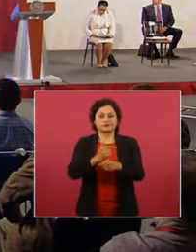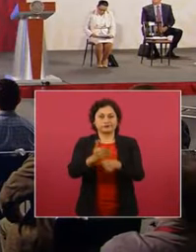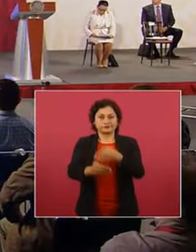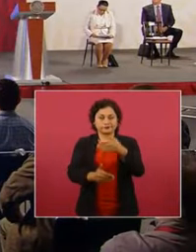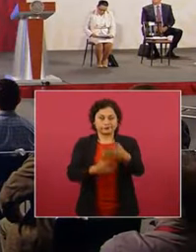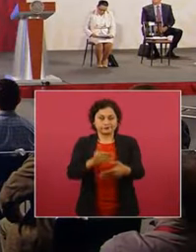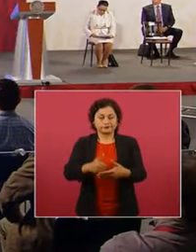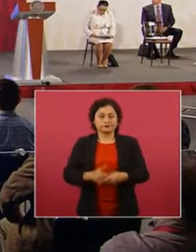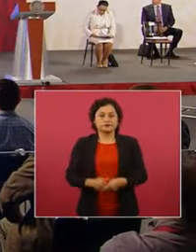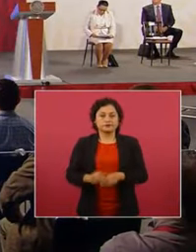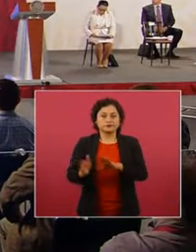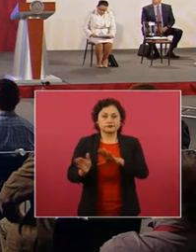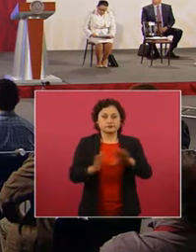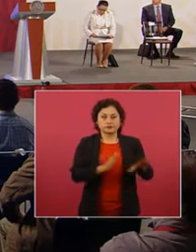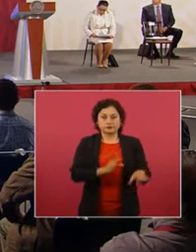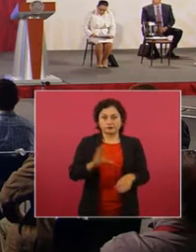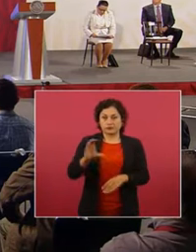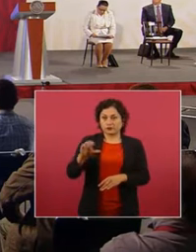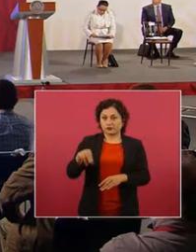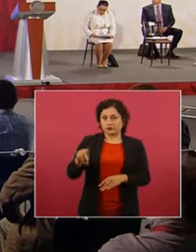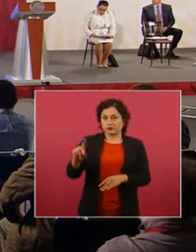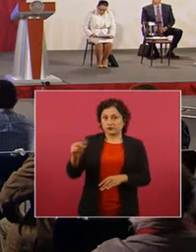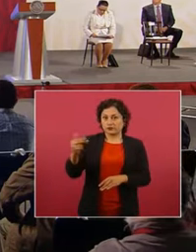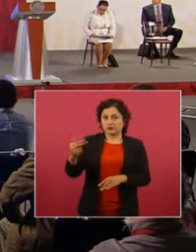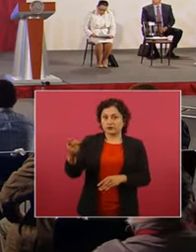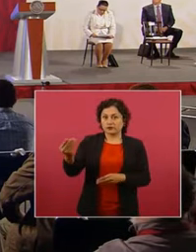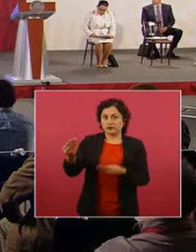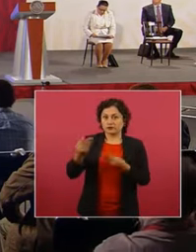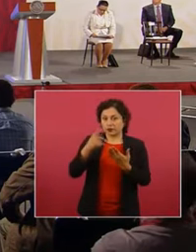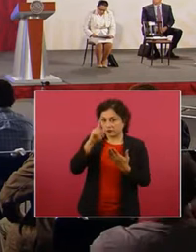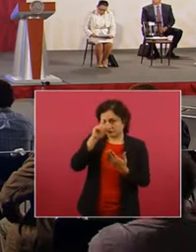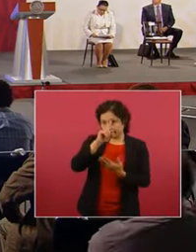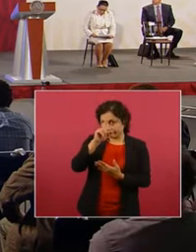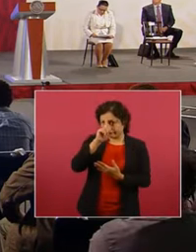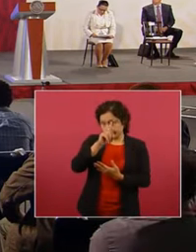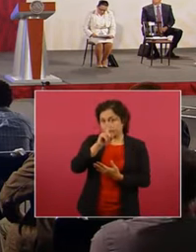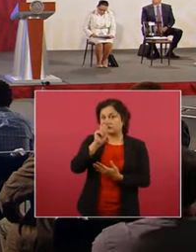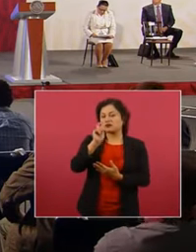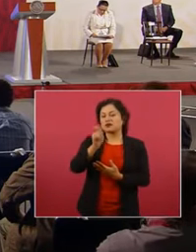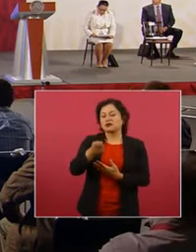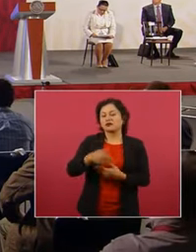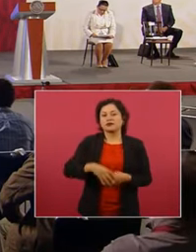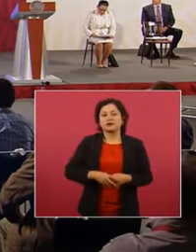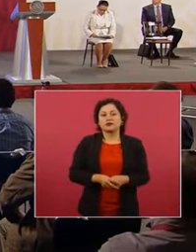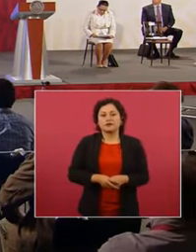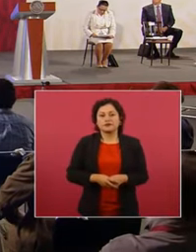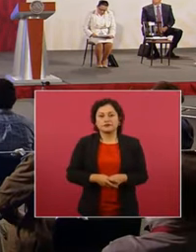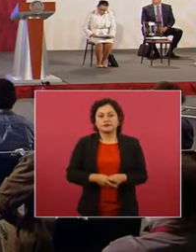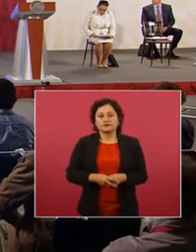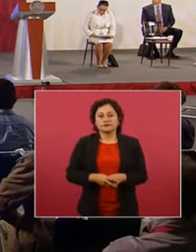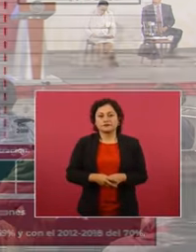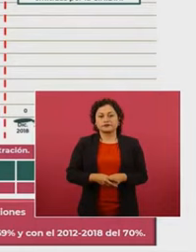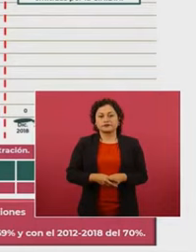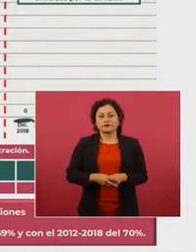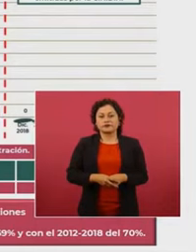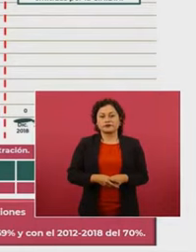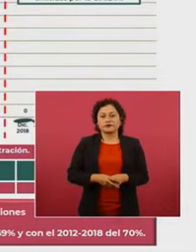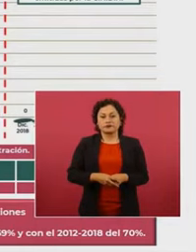Las recomendaciones de la Comisión son 113